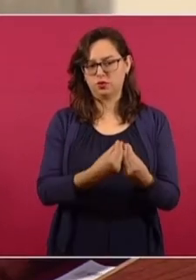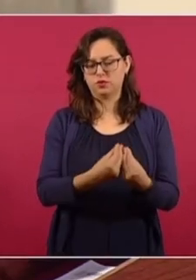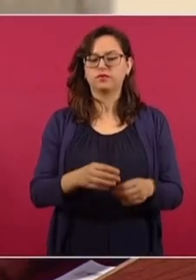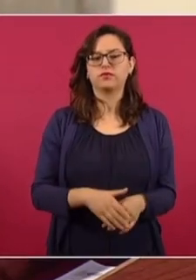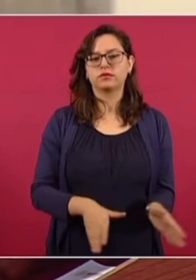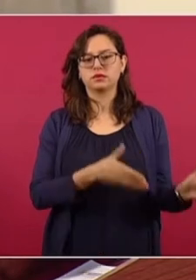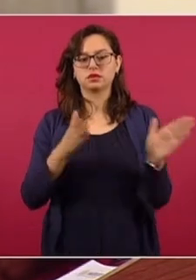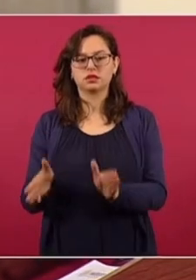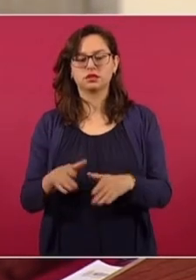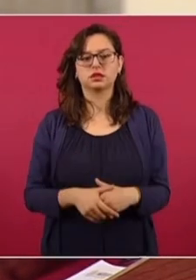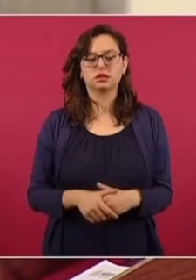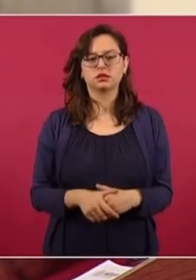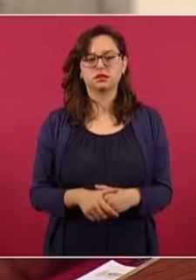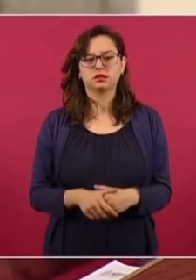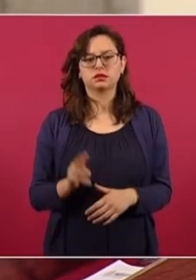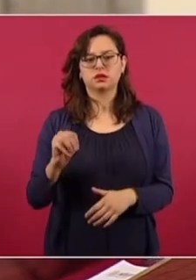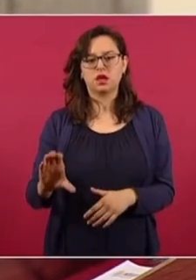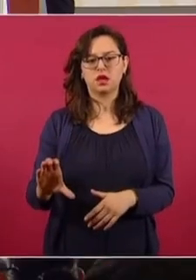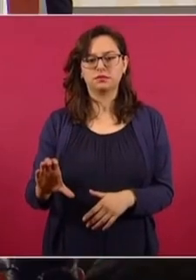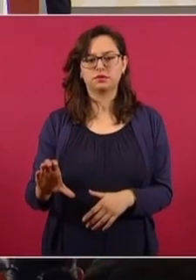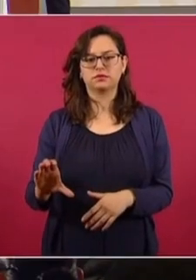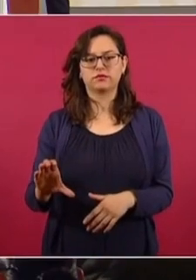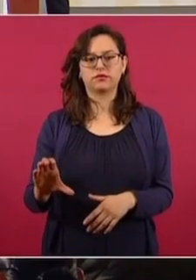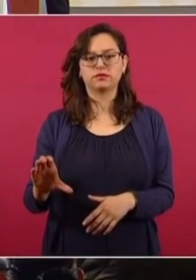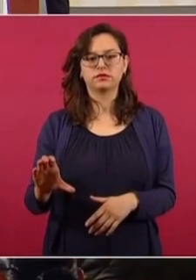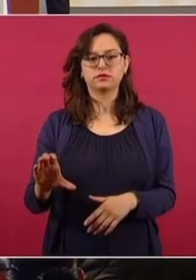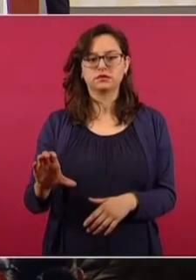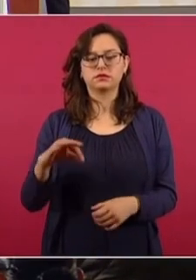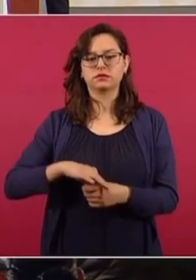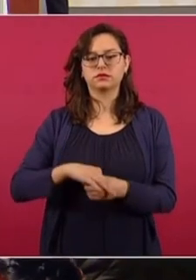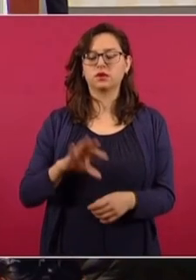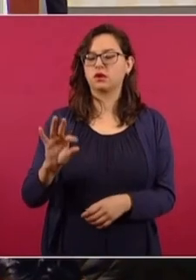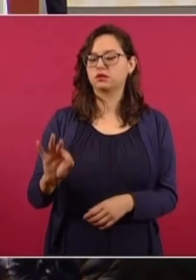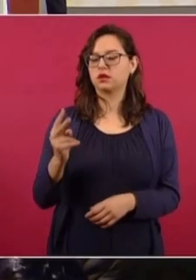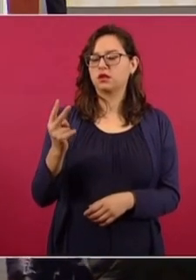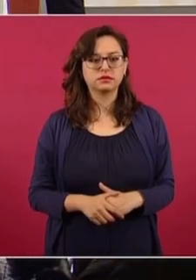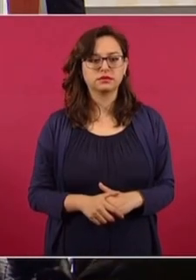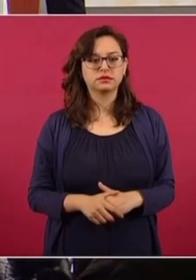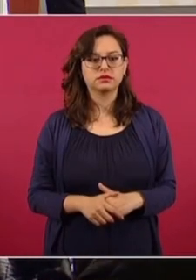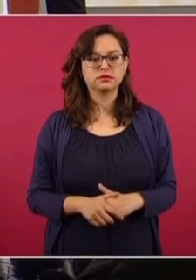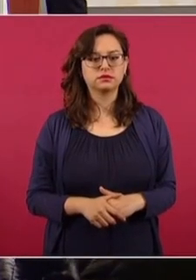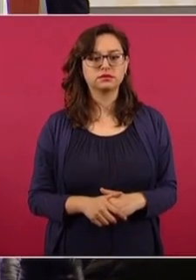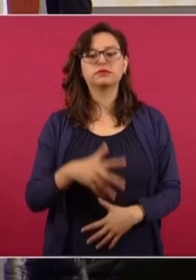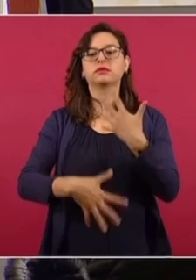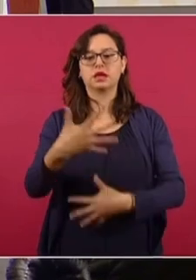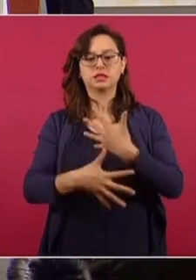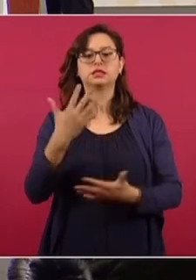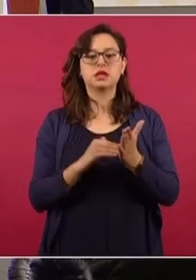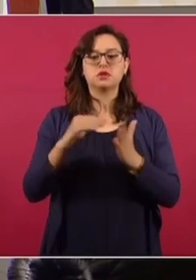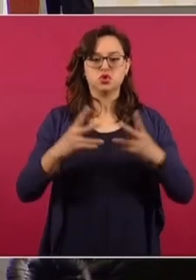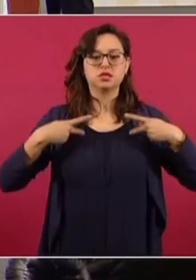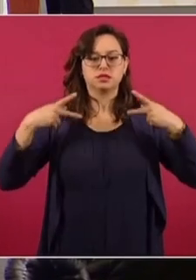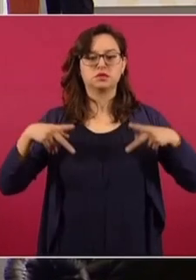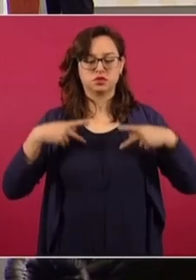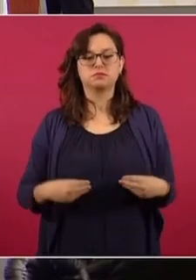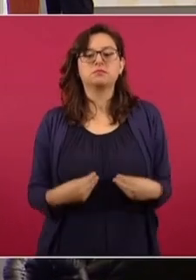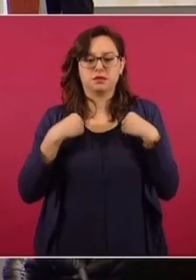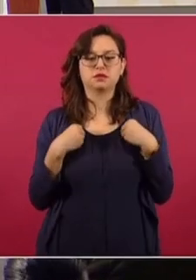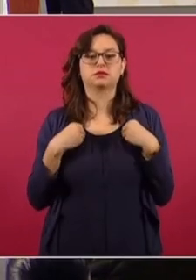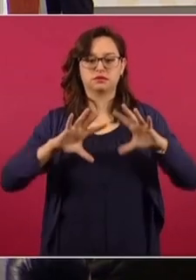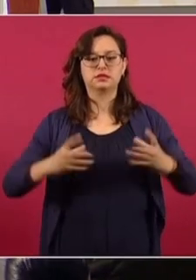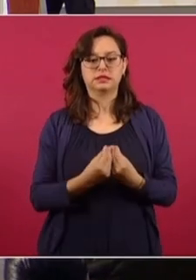para el candidato del Partido Movimiento Ciudadano, 44 mil 15 millones. Así está,